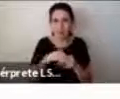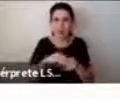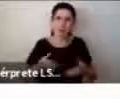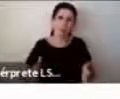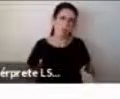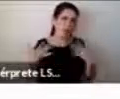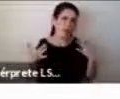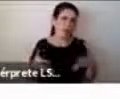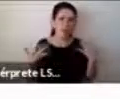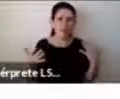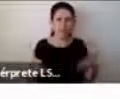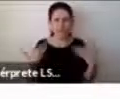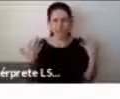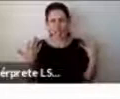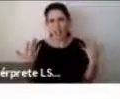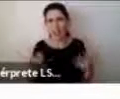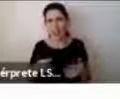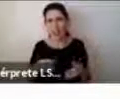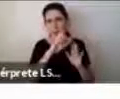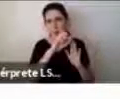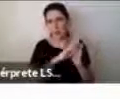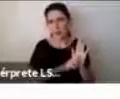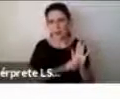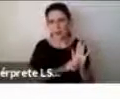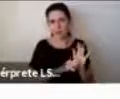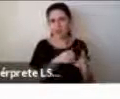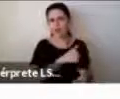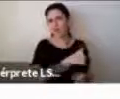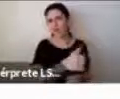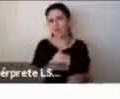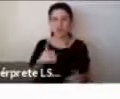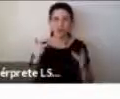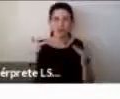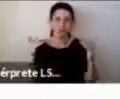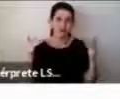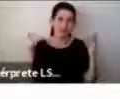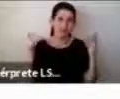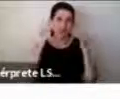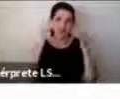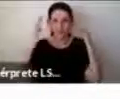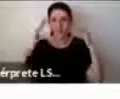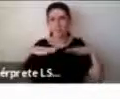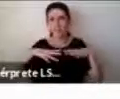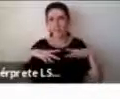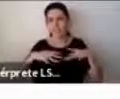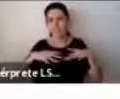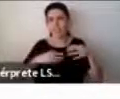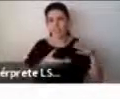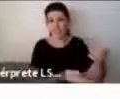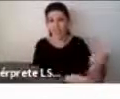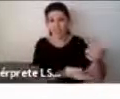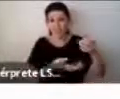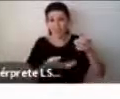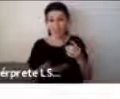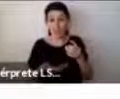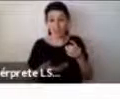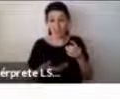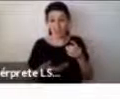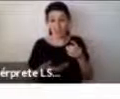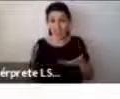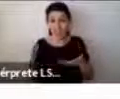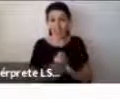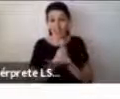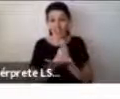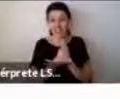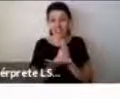todos estábamos muy felices de que nos hubiésemos ganado el fondo, y después cuando empezamos a, bueno, cuando hicimos